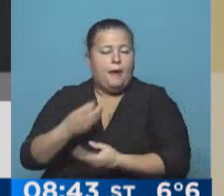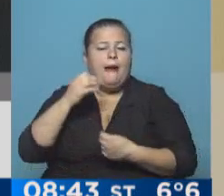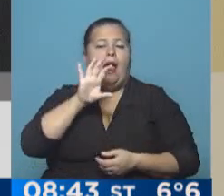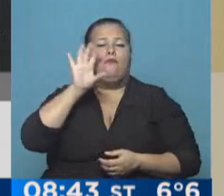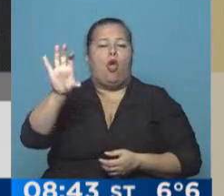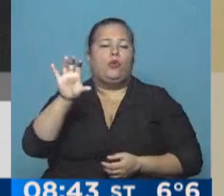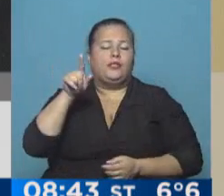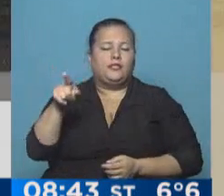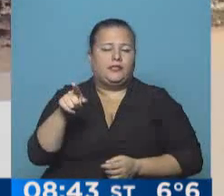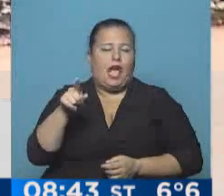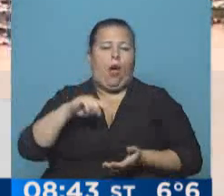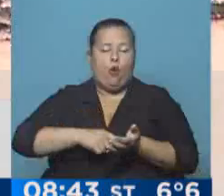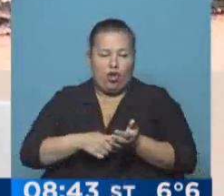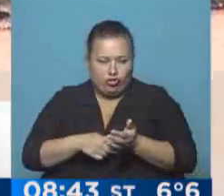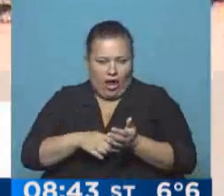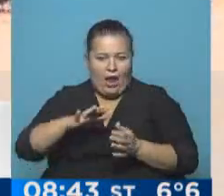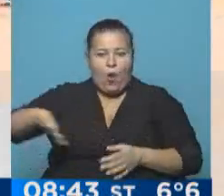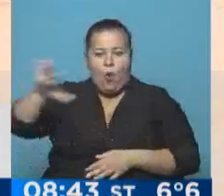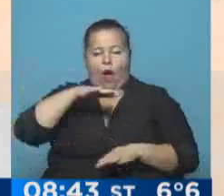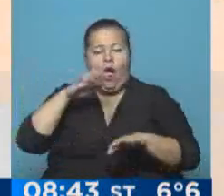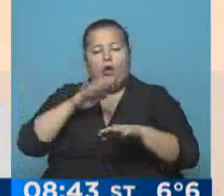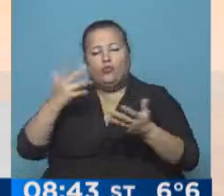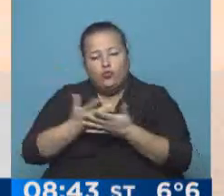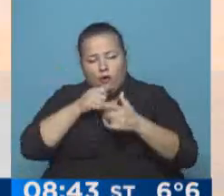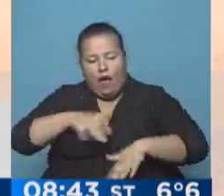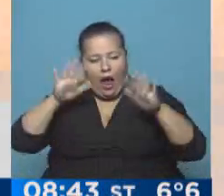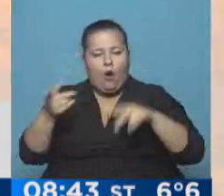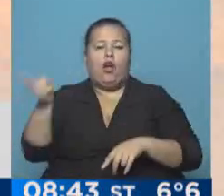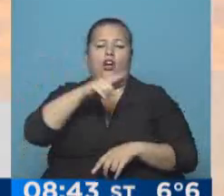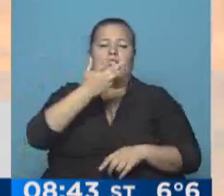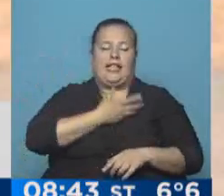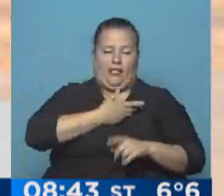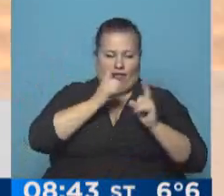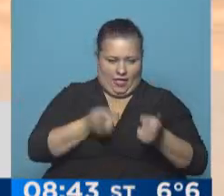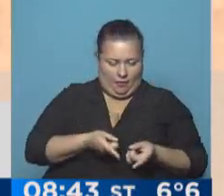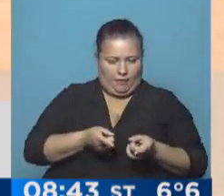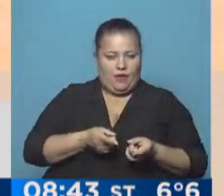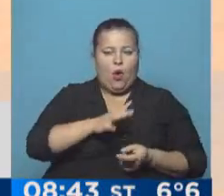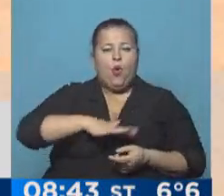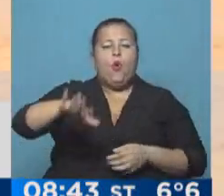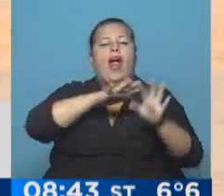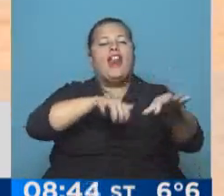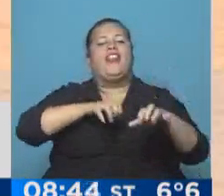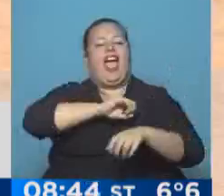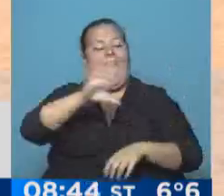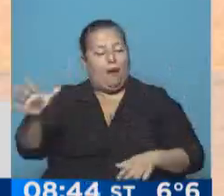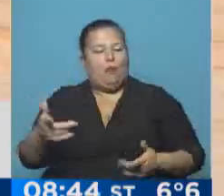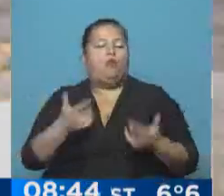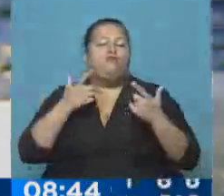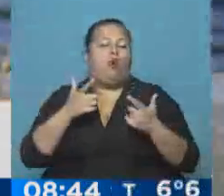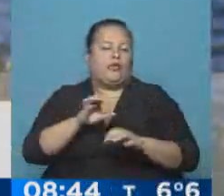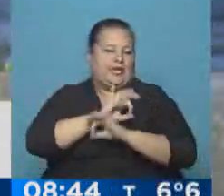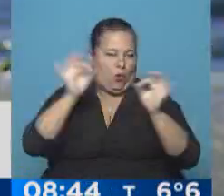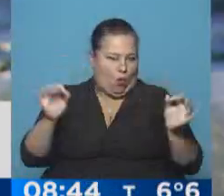la provincia de Buenos Aires, las zonas afectadas y zonas afectadas de la provincia de Santa Fe, zonas agropecuarias, felizmente ninguna